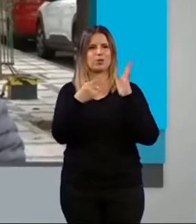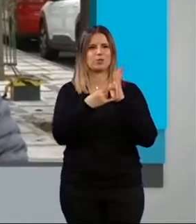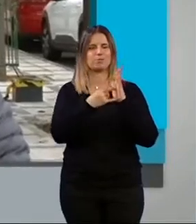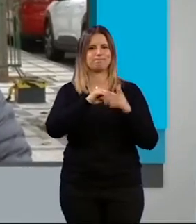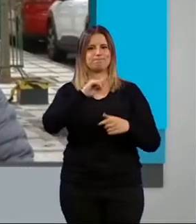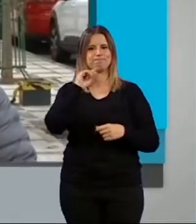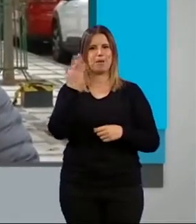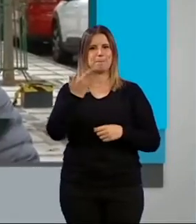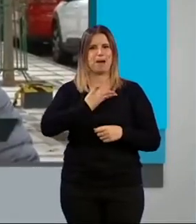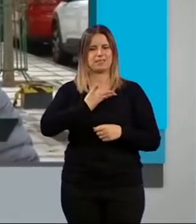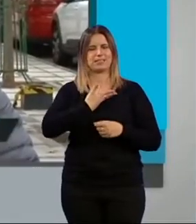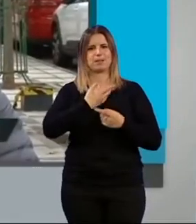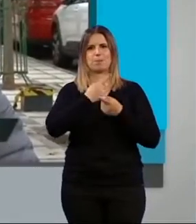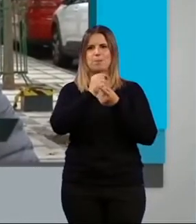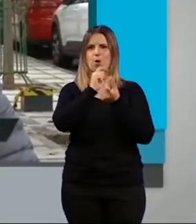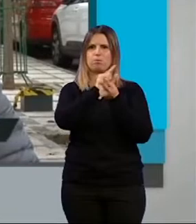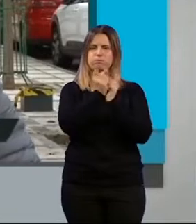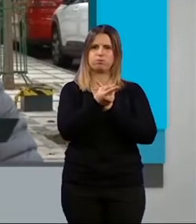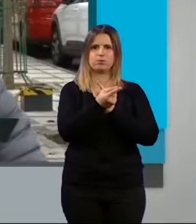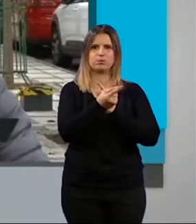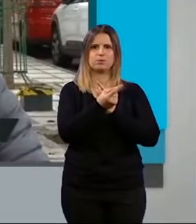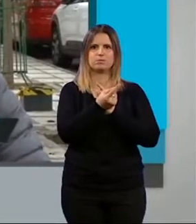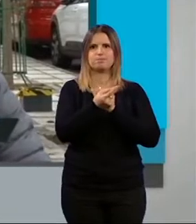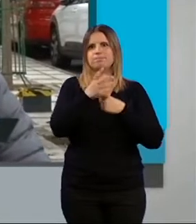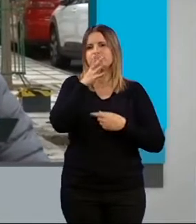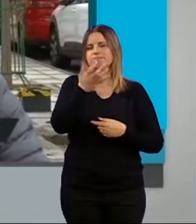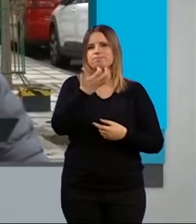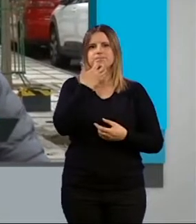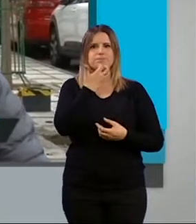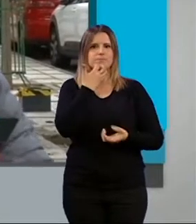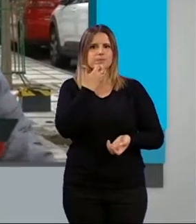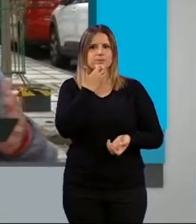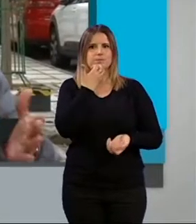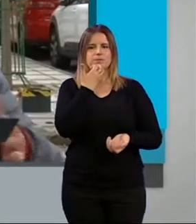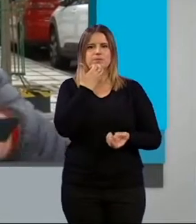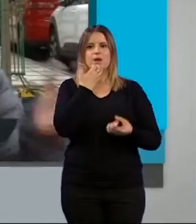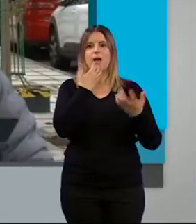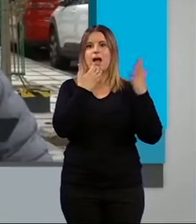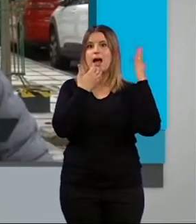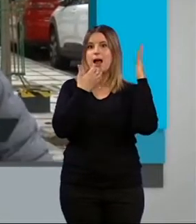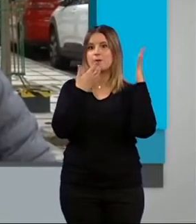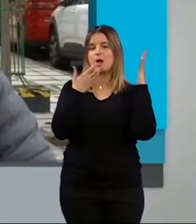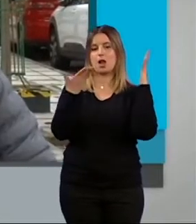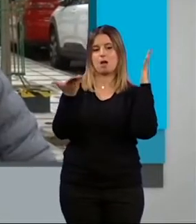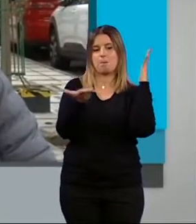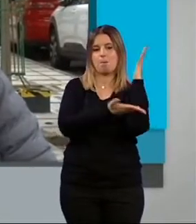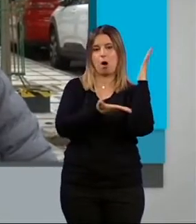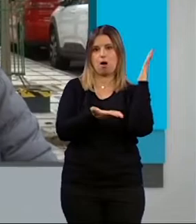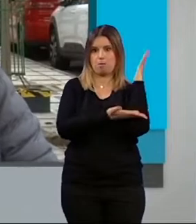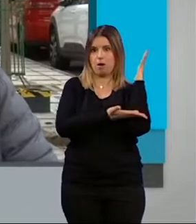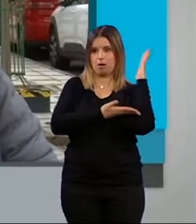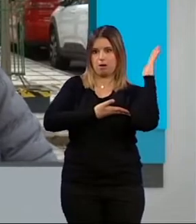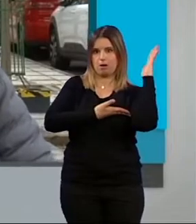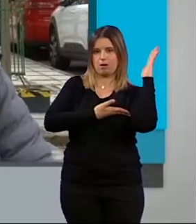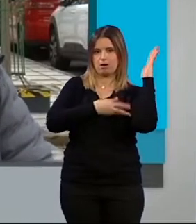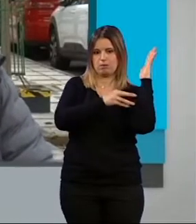también este cambio por lo de, por ejemplo, para talar los árboles, quitar los árboles de este y los